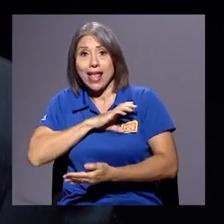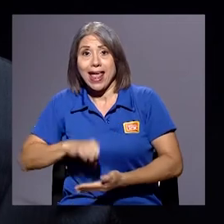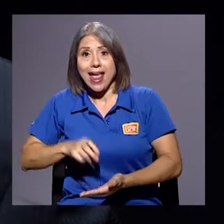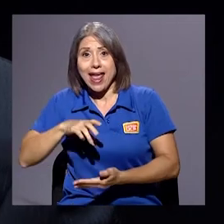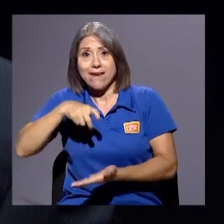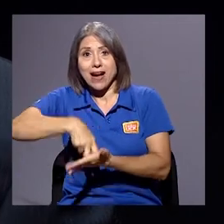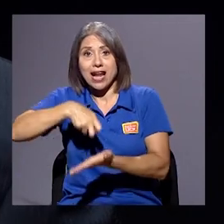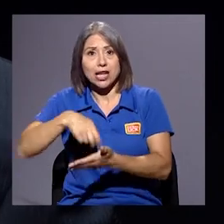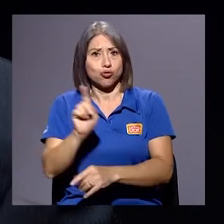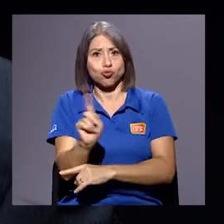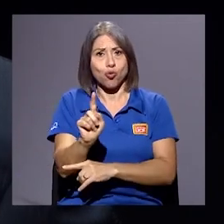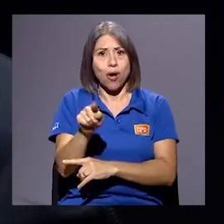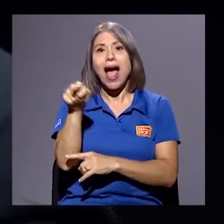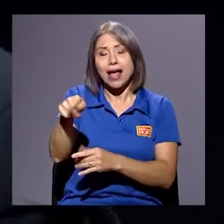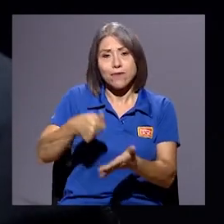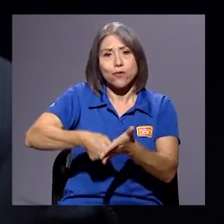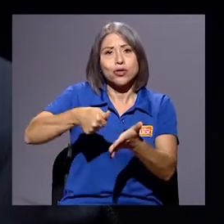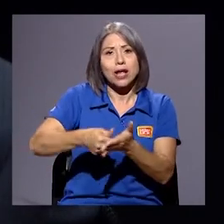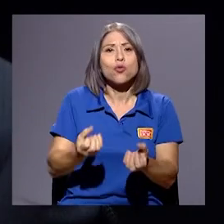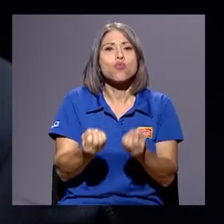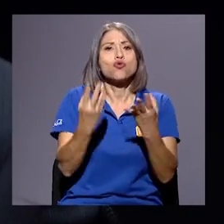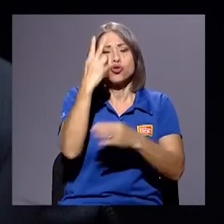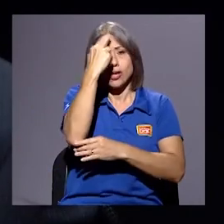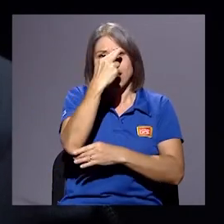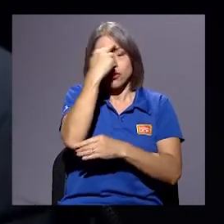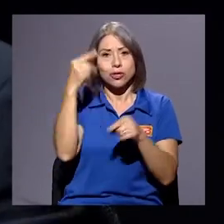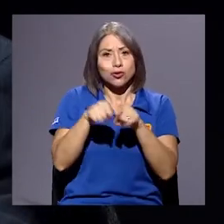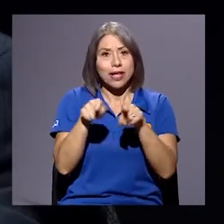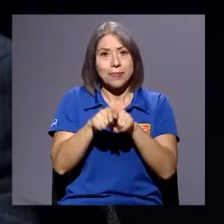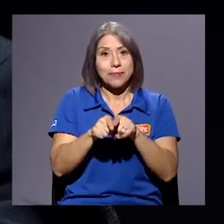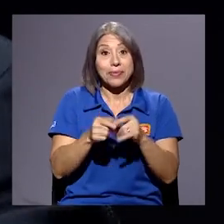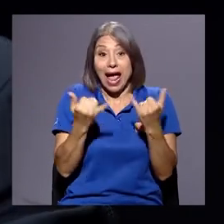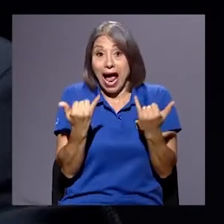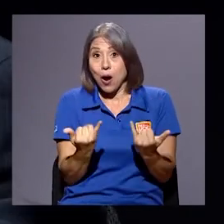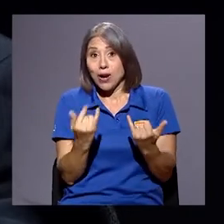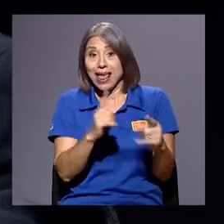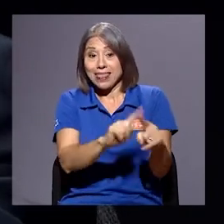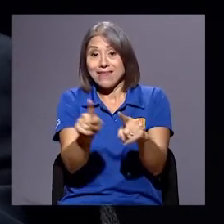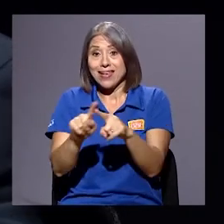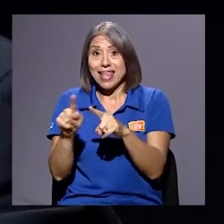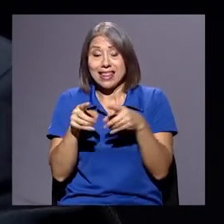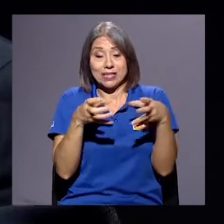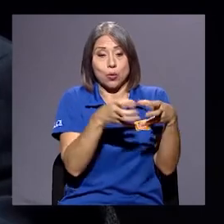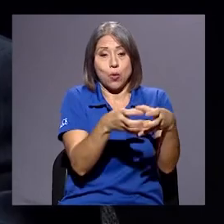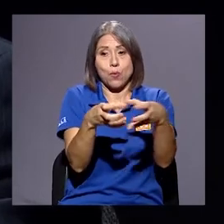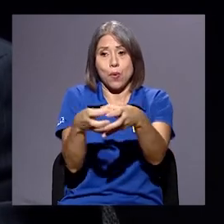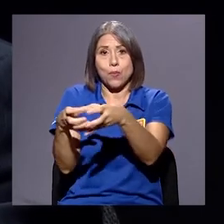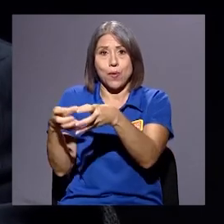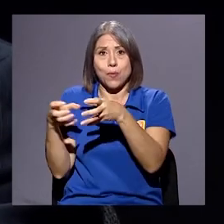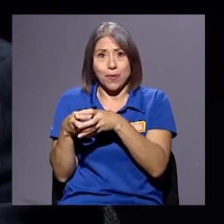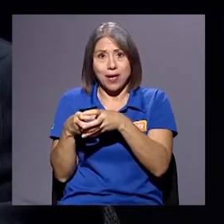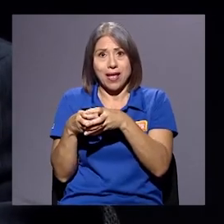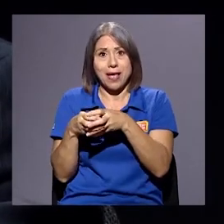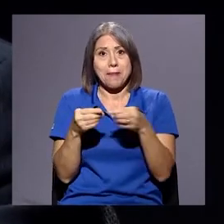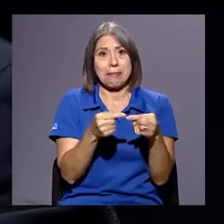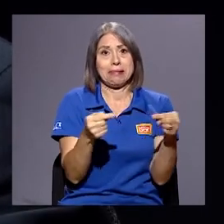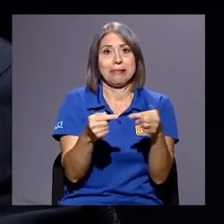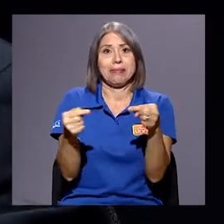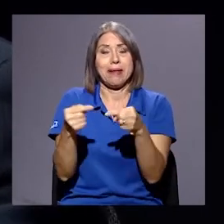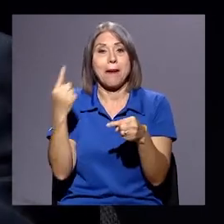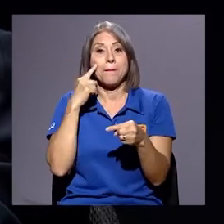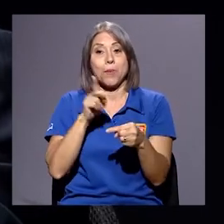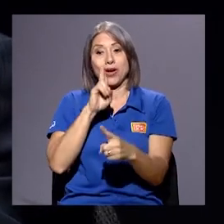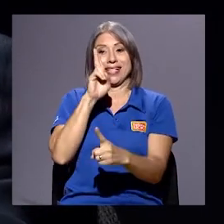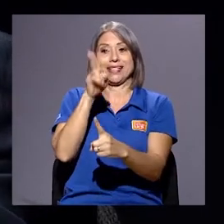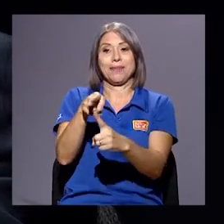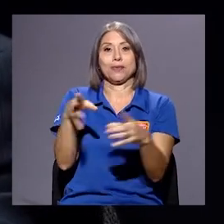Ahora van a disputarse varias organizaciones por ese mismo segmento electoral. Entonces,